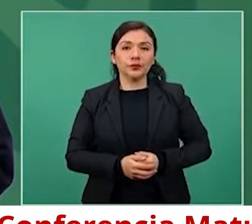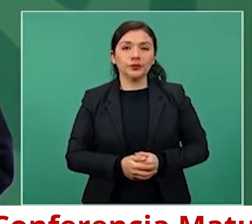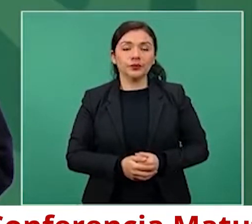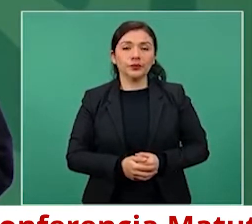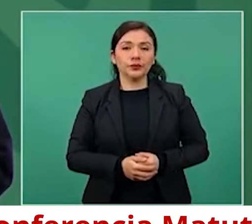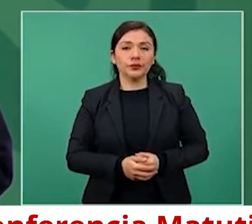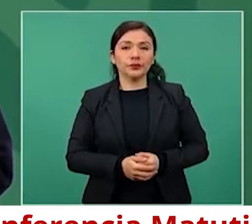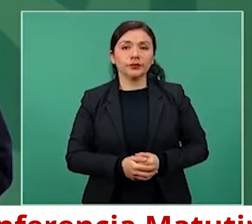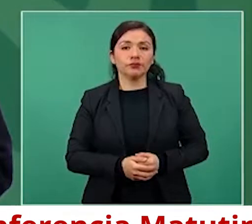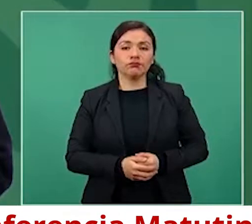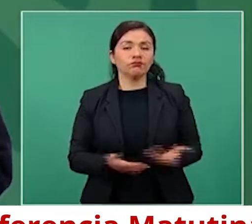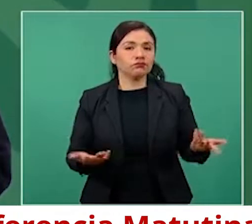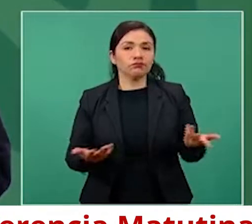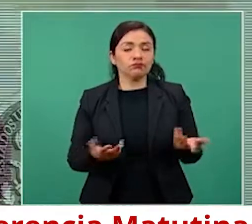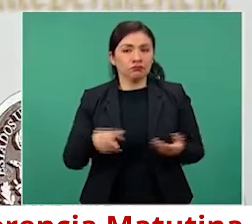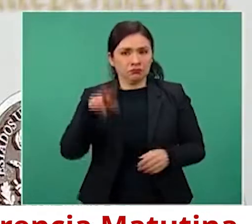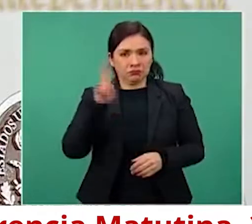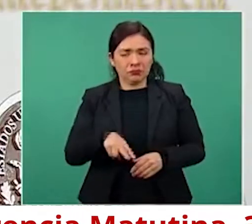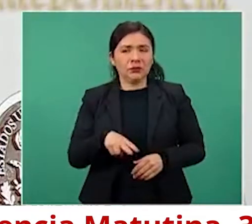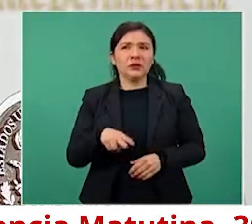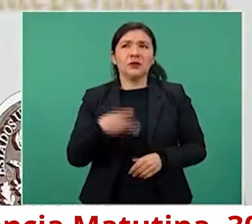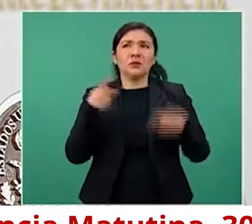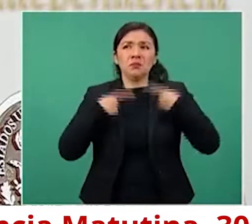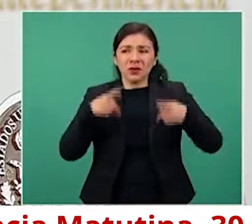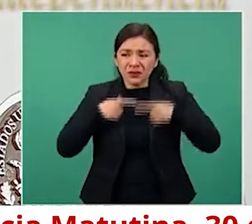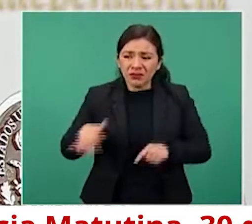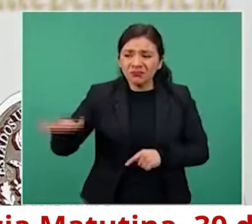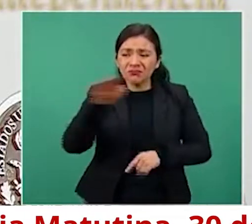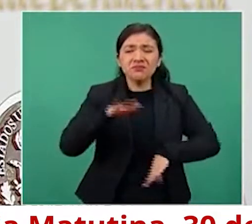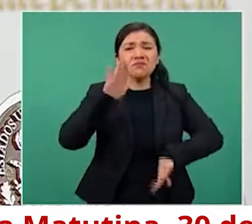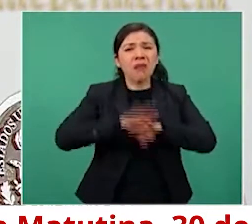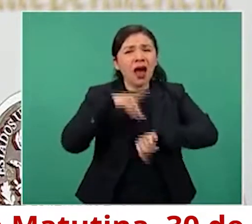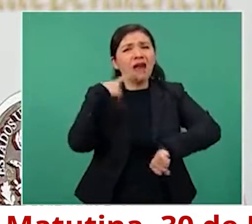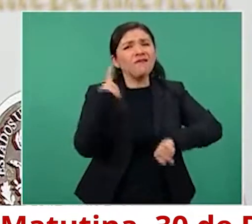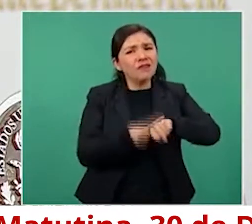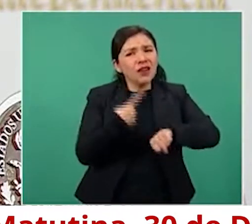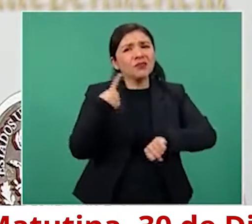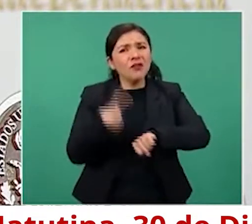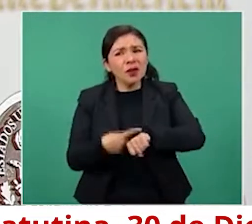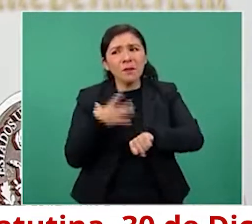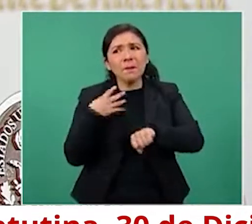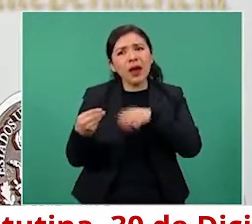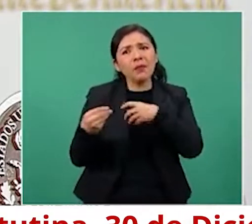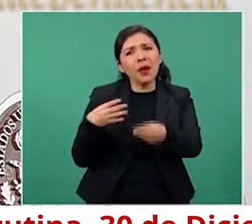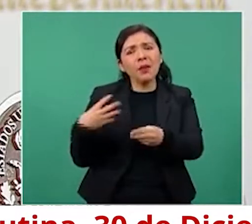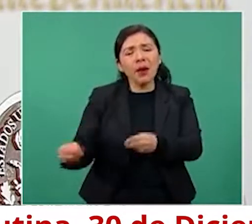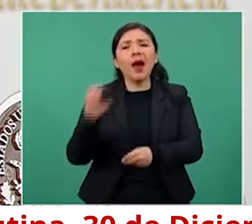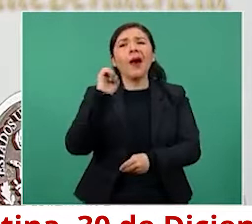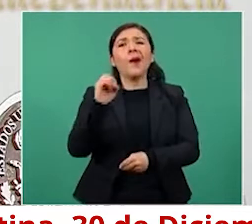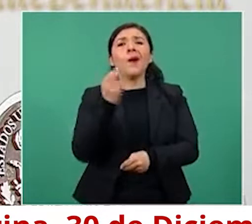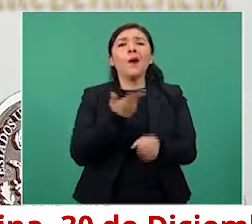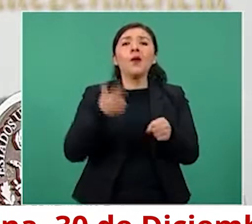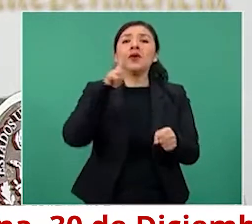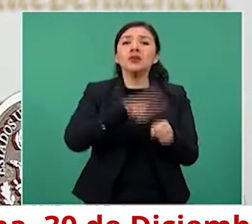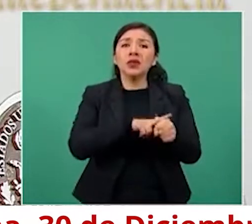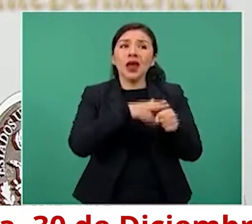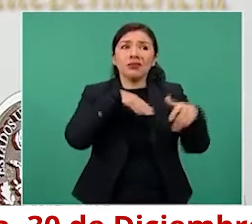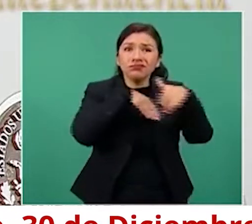que no se sigan enfermando, que no se sigan hospitalizando y que